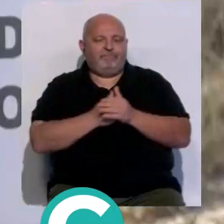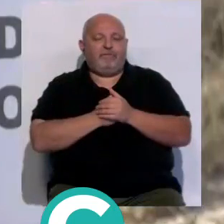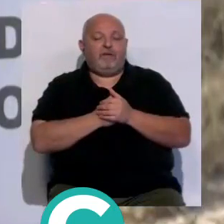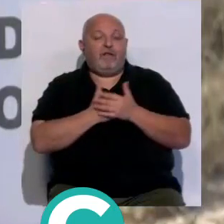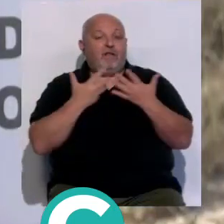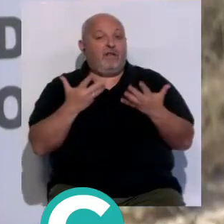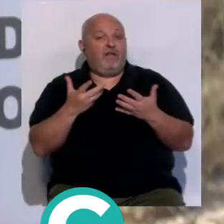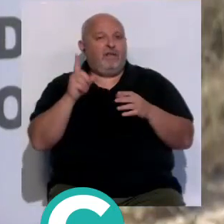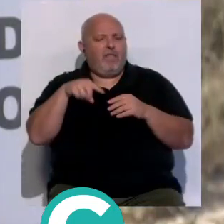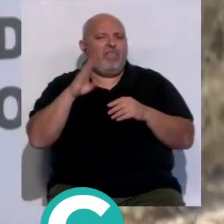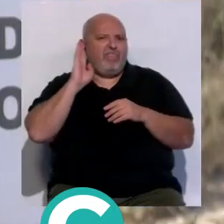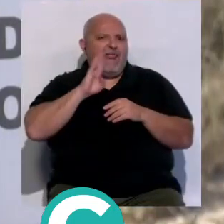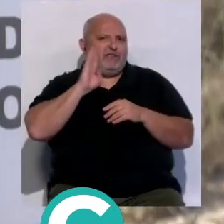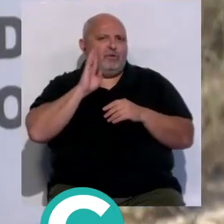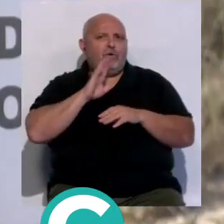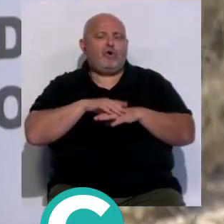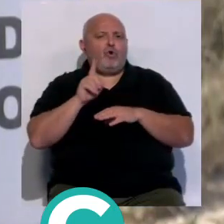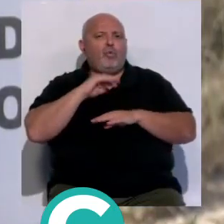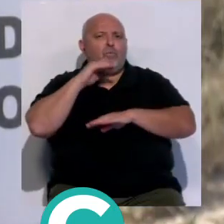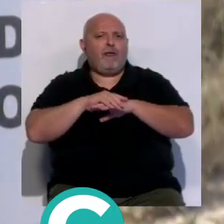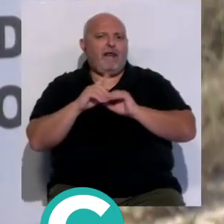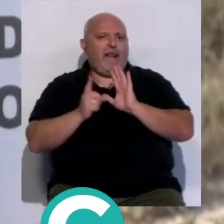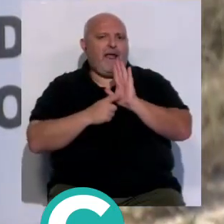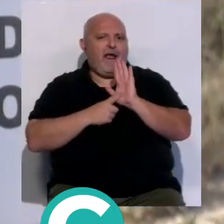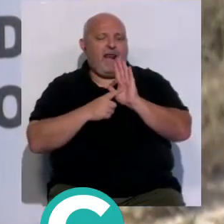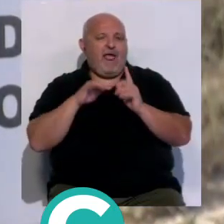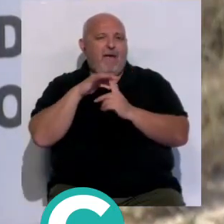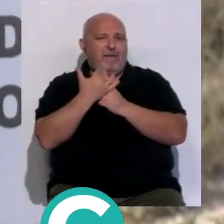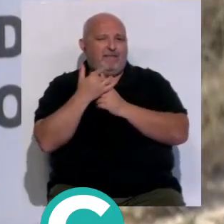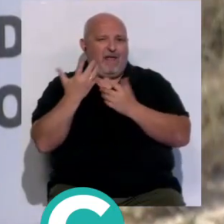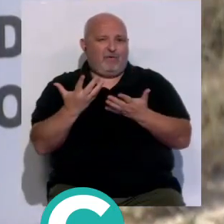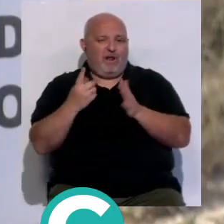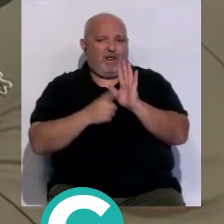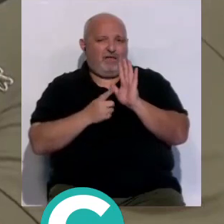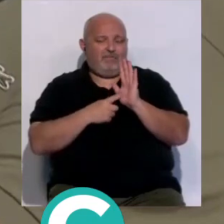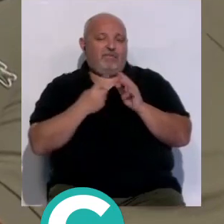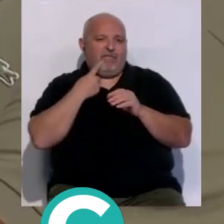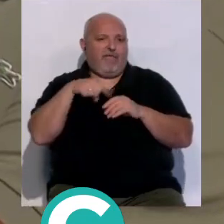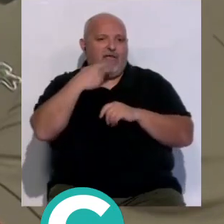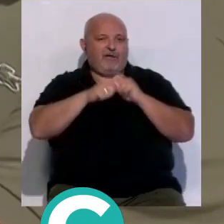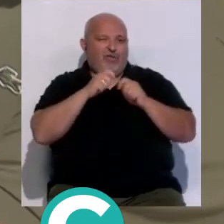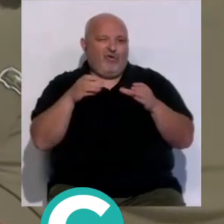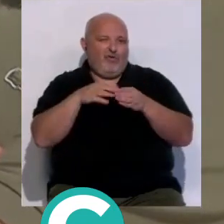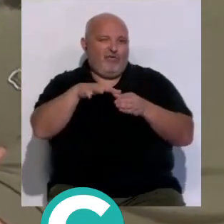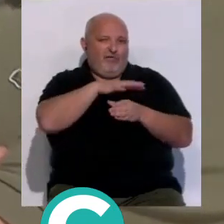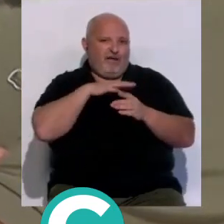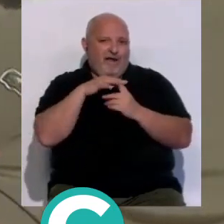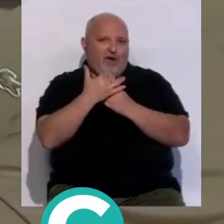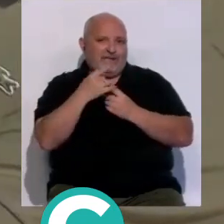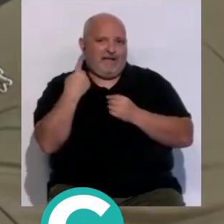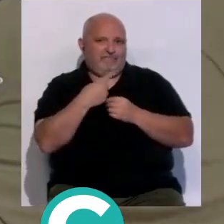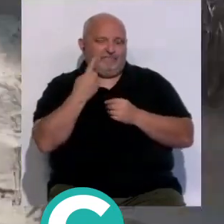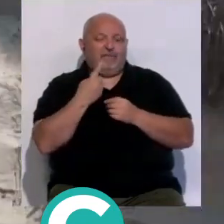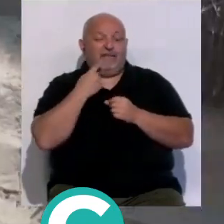constituirían delito al no cumplir con la legalidad ambiental vigente así lo entienden desde agadén ecologistas en acción